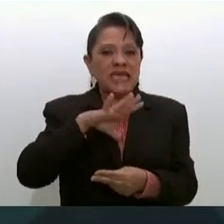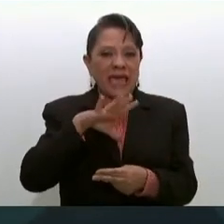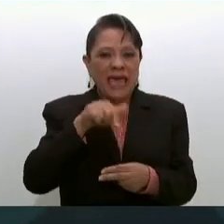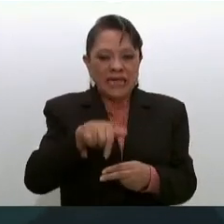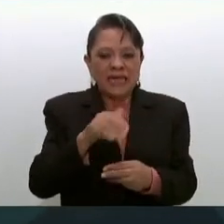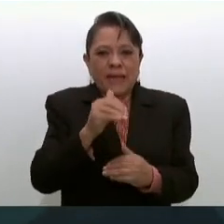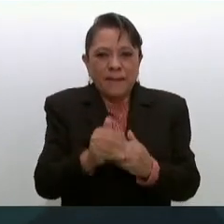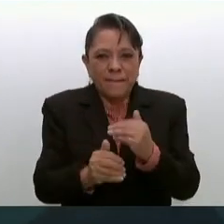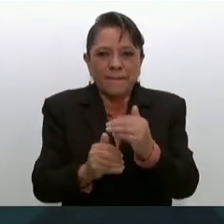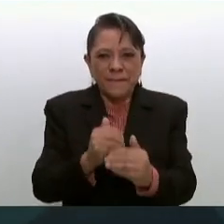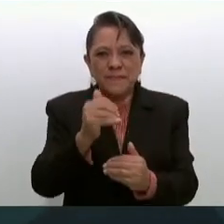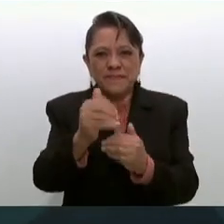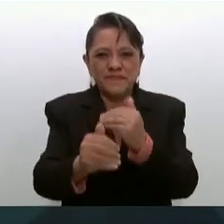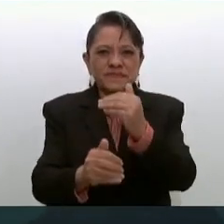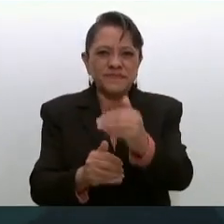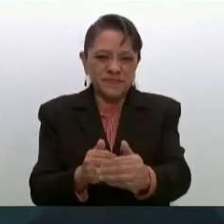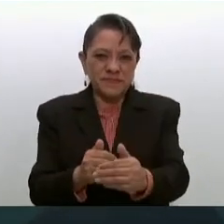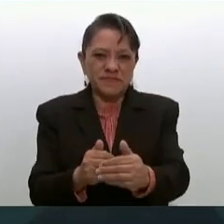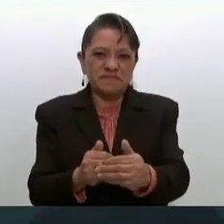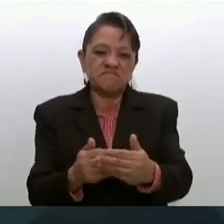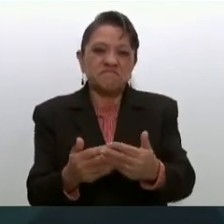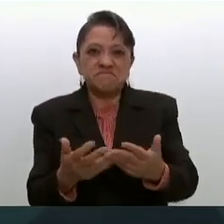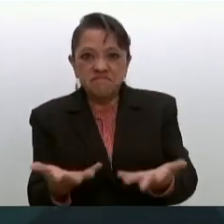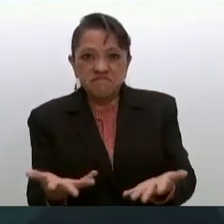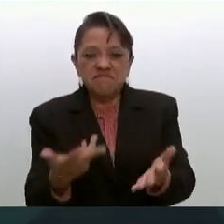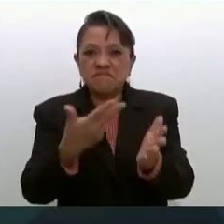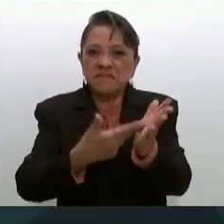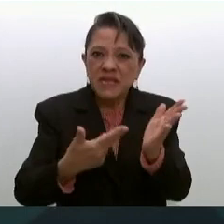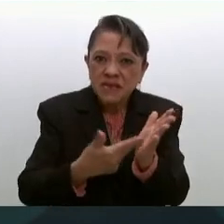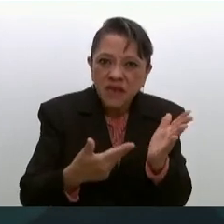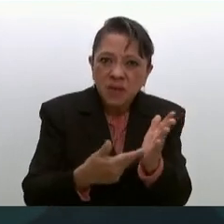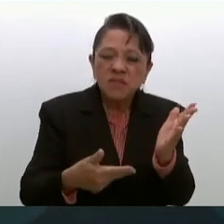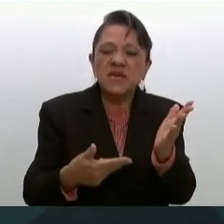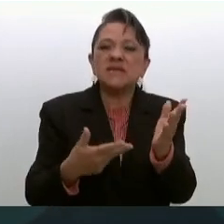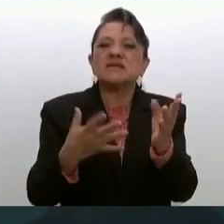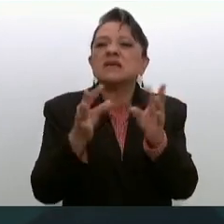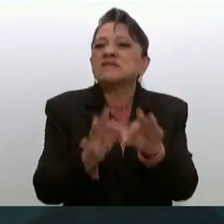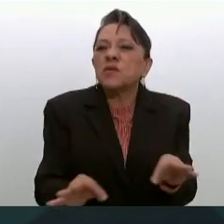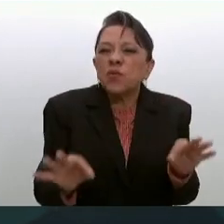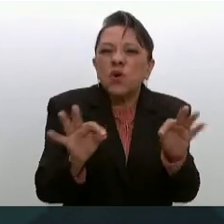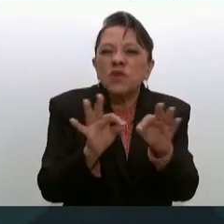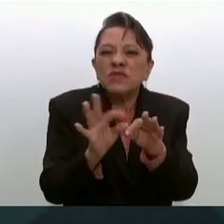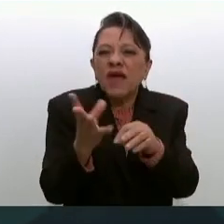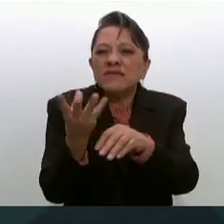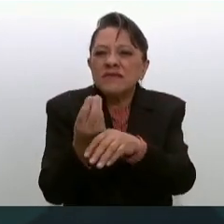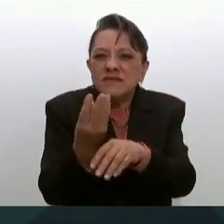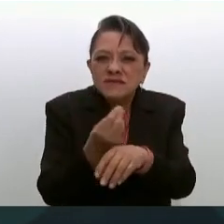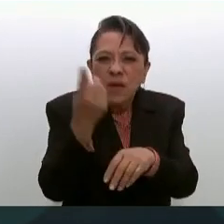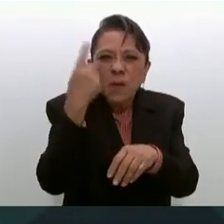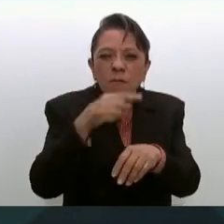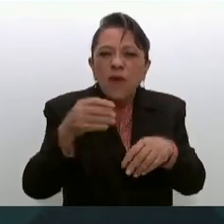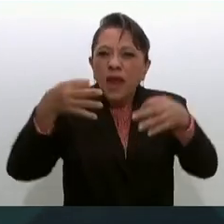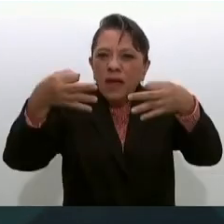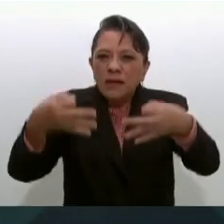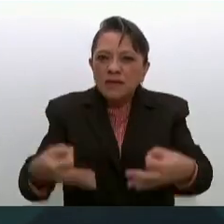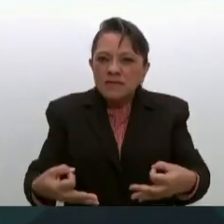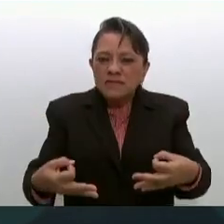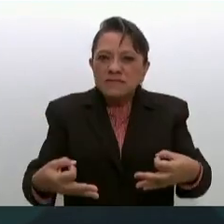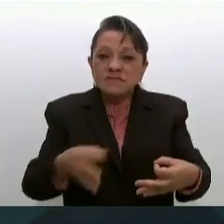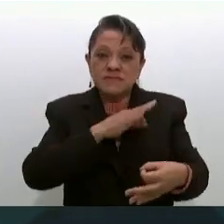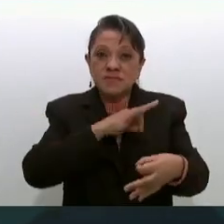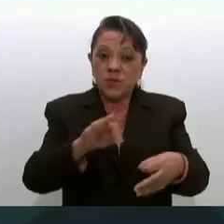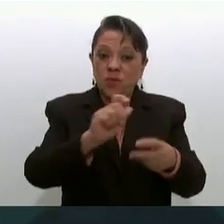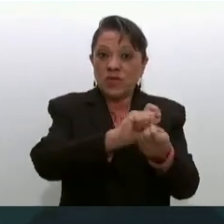de más de un año y medio herramientas llaves importantes adecuadas para nuestra realidad y poder